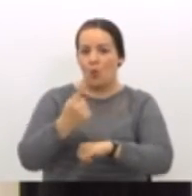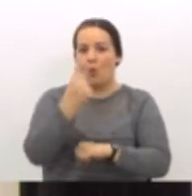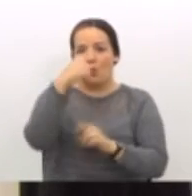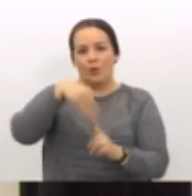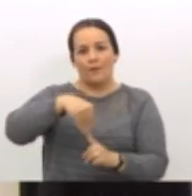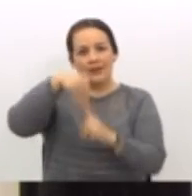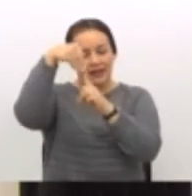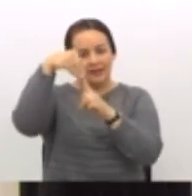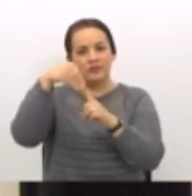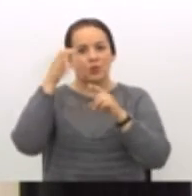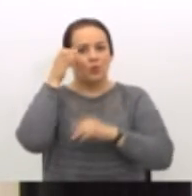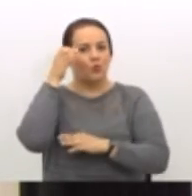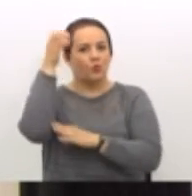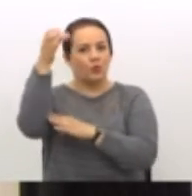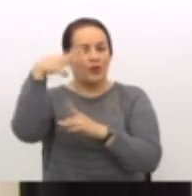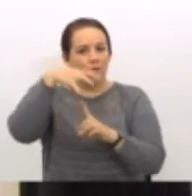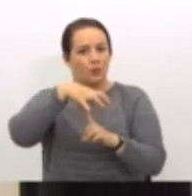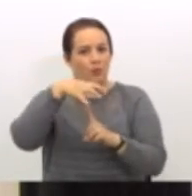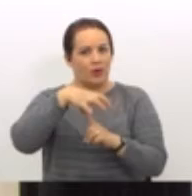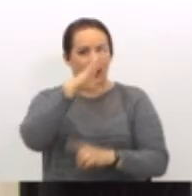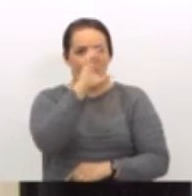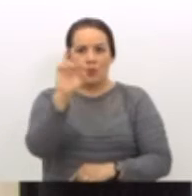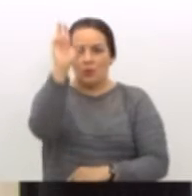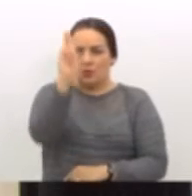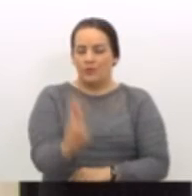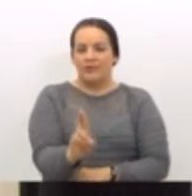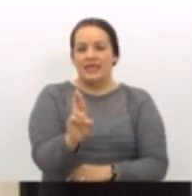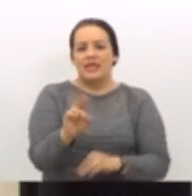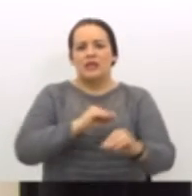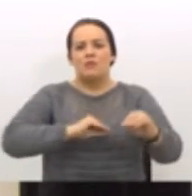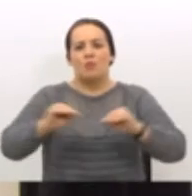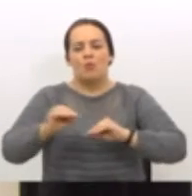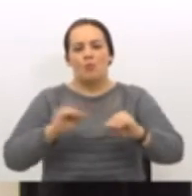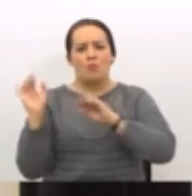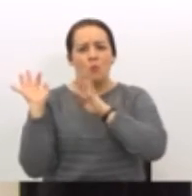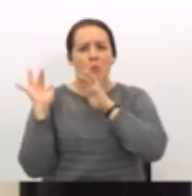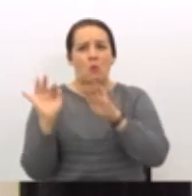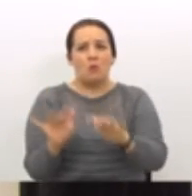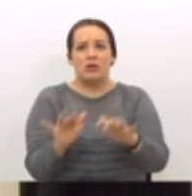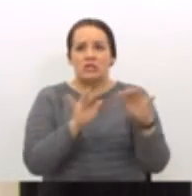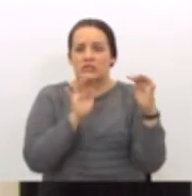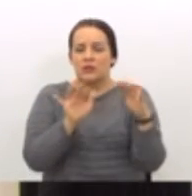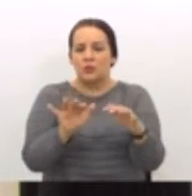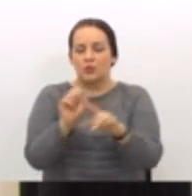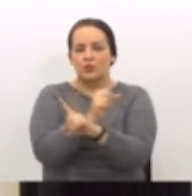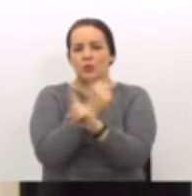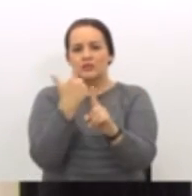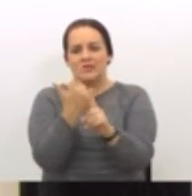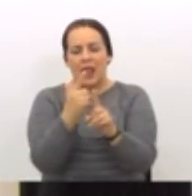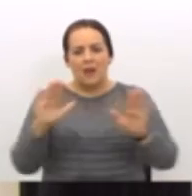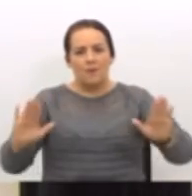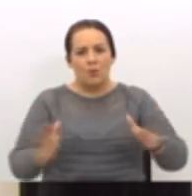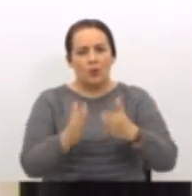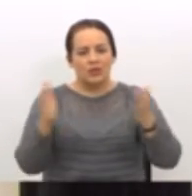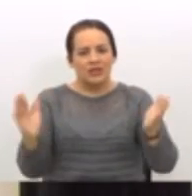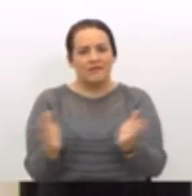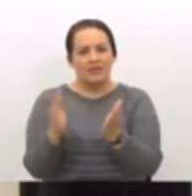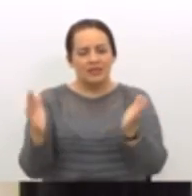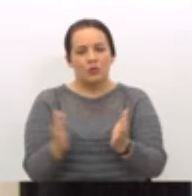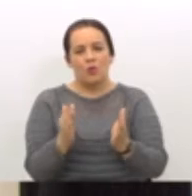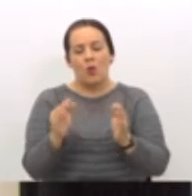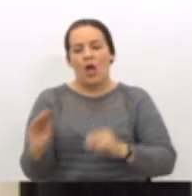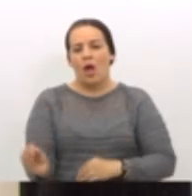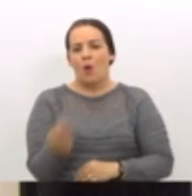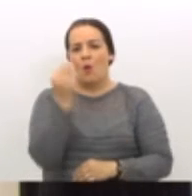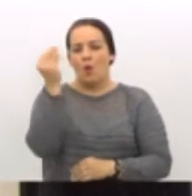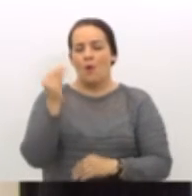de la cultura popular en Costa Rica y en un movilizador social motivando a jóvenes y a niños a salir